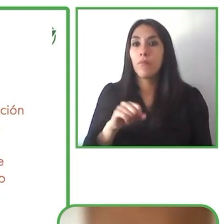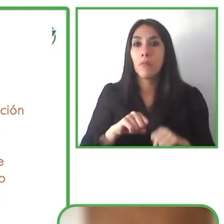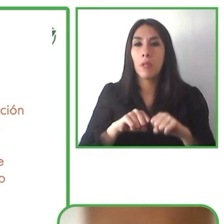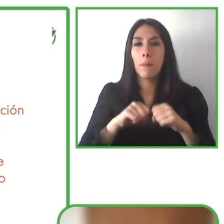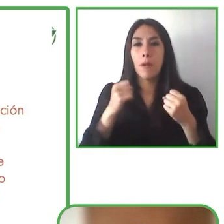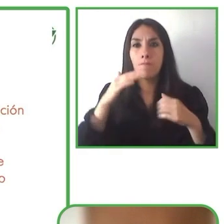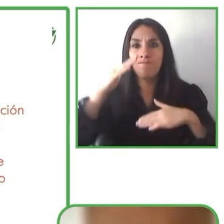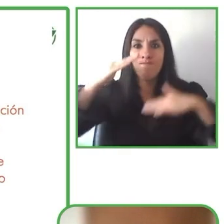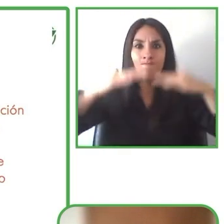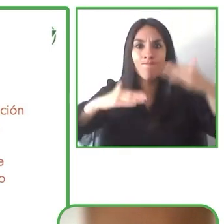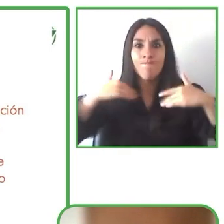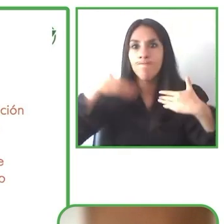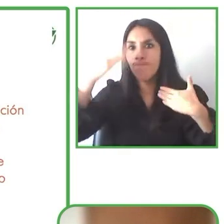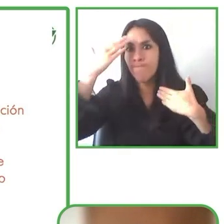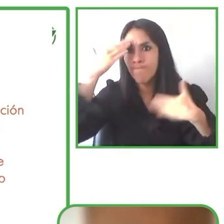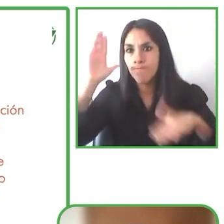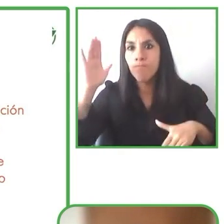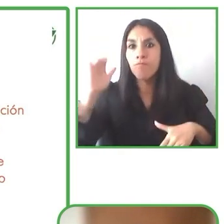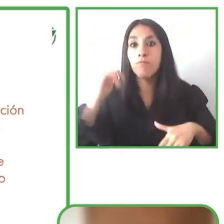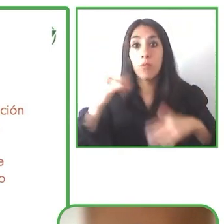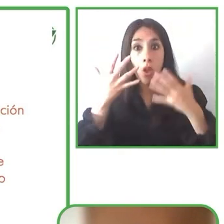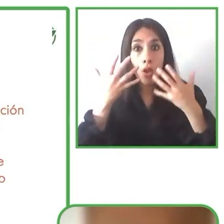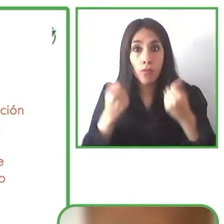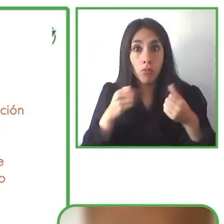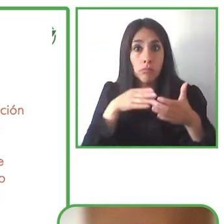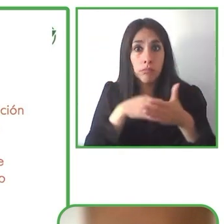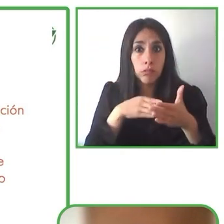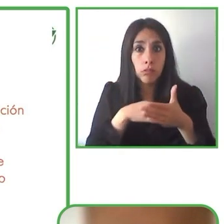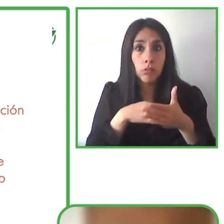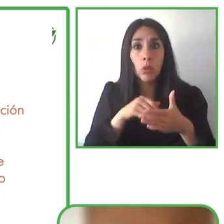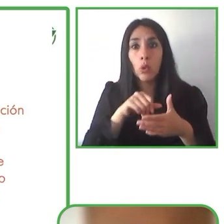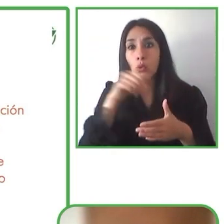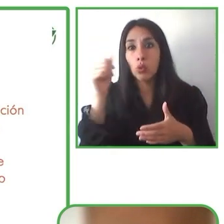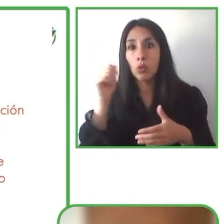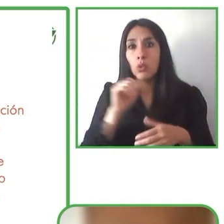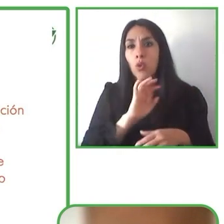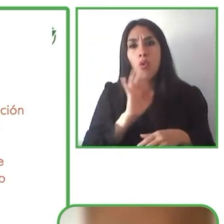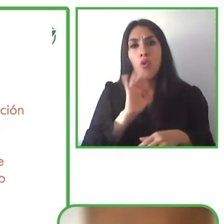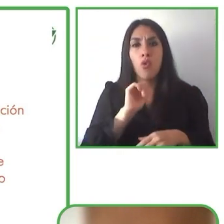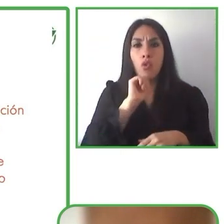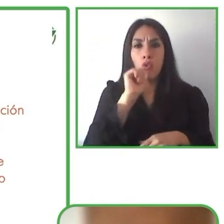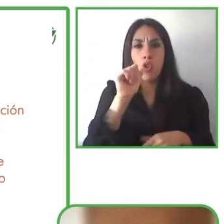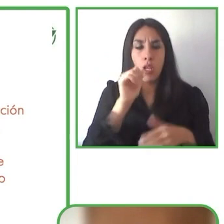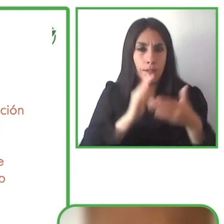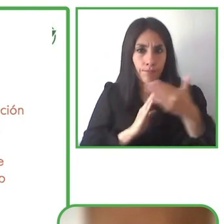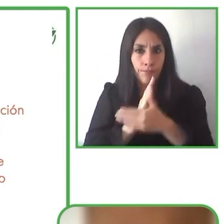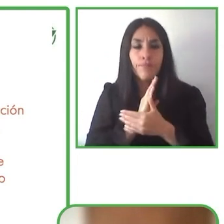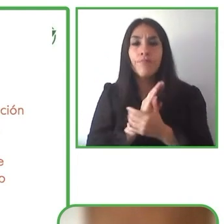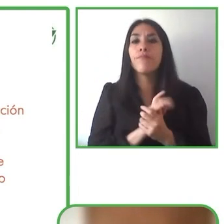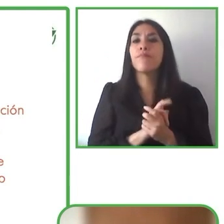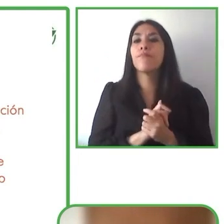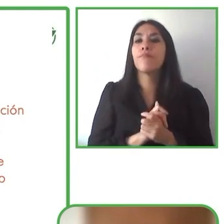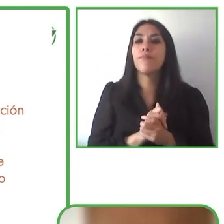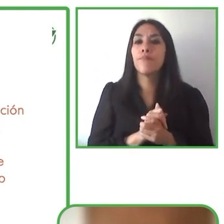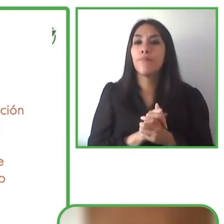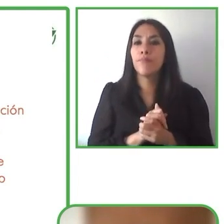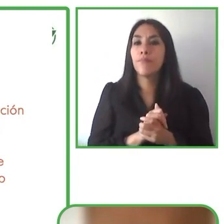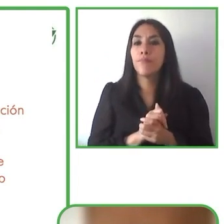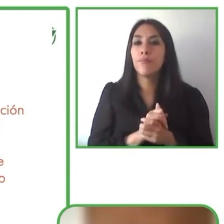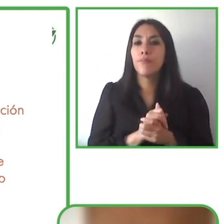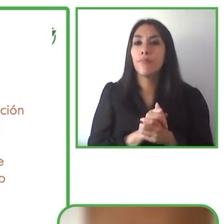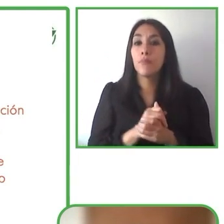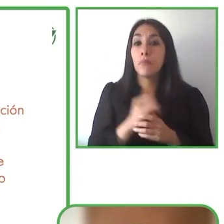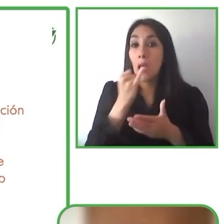pero que no permiten que el arte y la cultura realmente lleguen a las diferentes personas